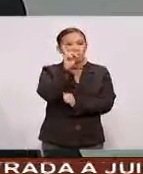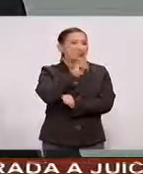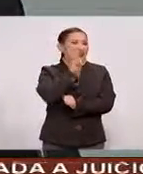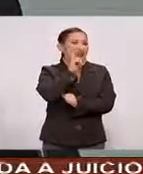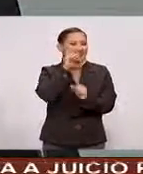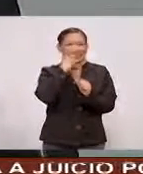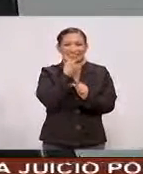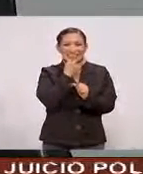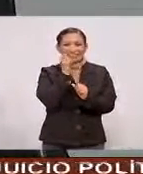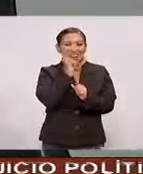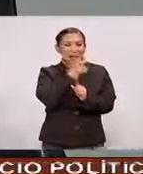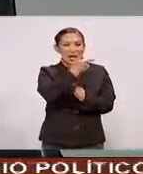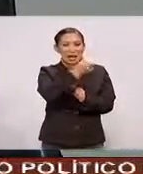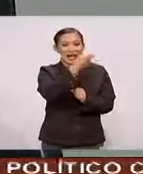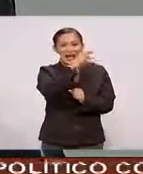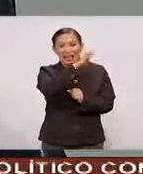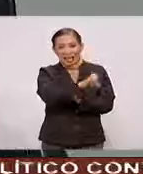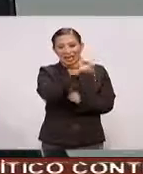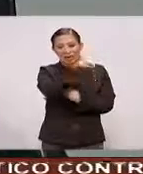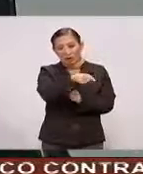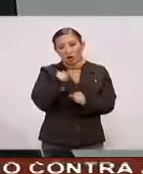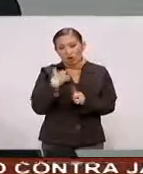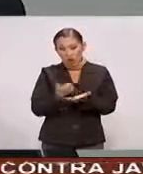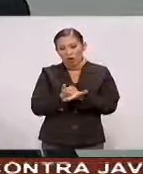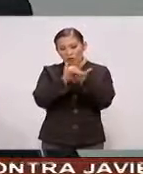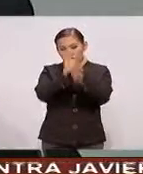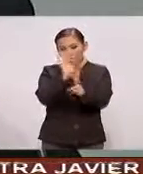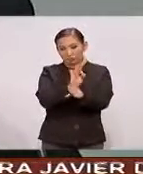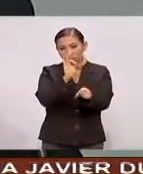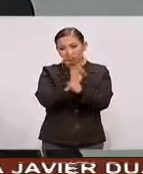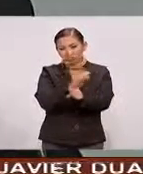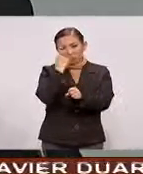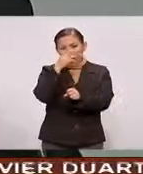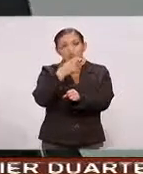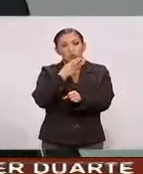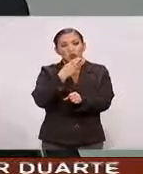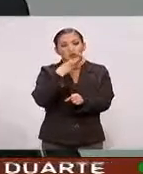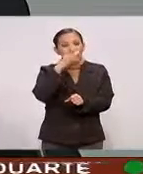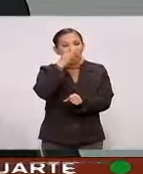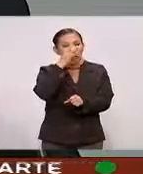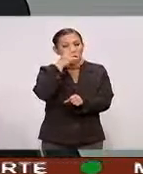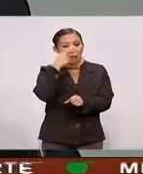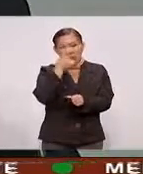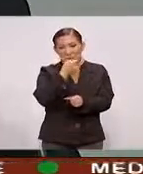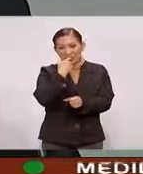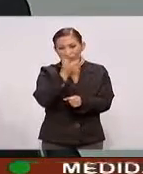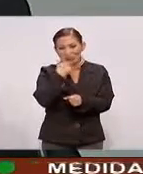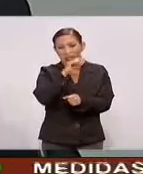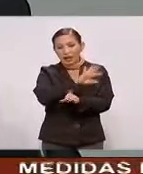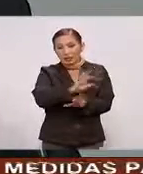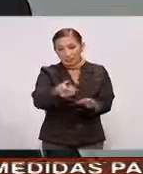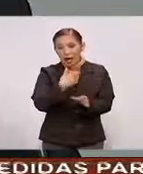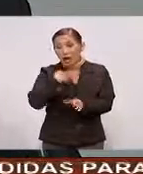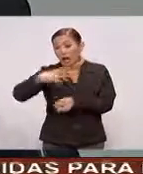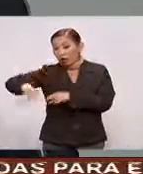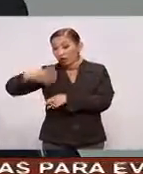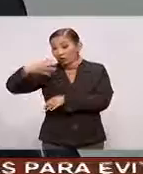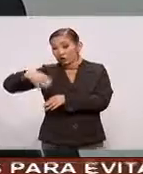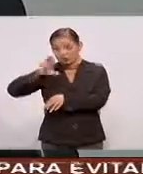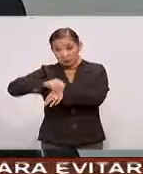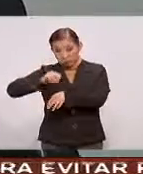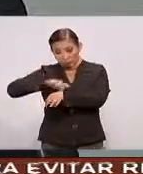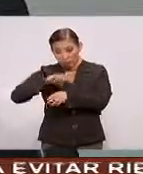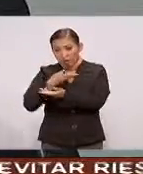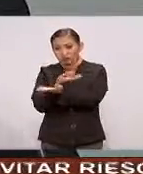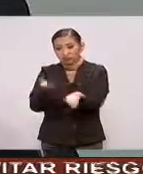Que fue Precisamente A través De un amparo Ya ha emitido Al momento 14 permisos